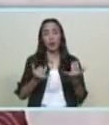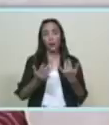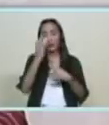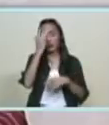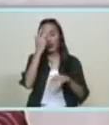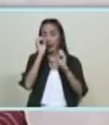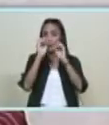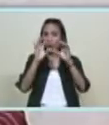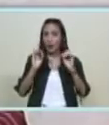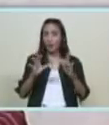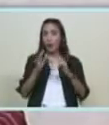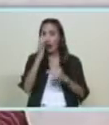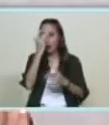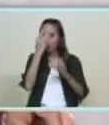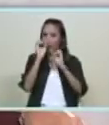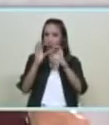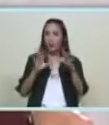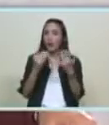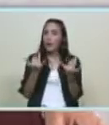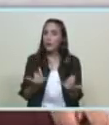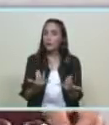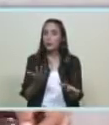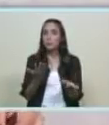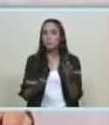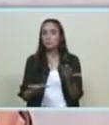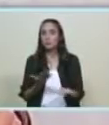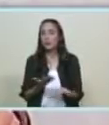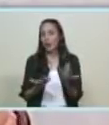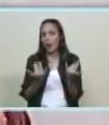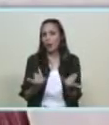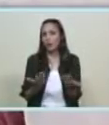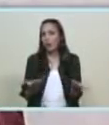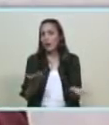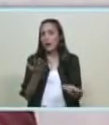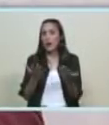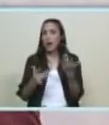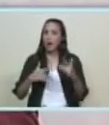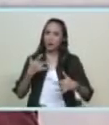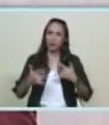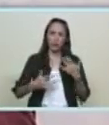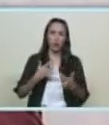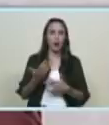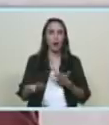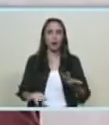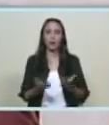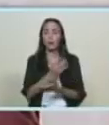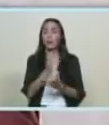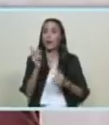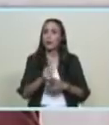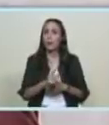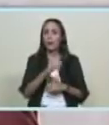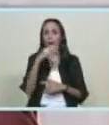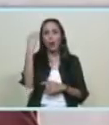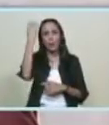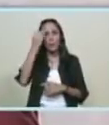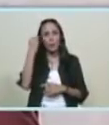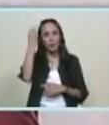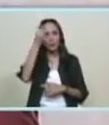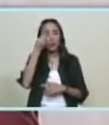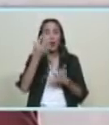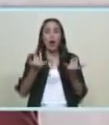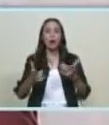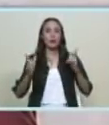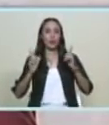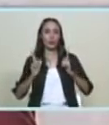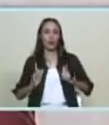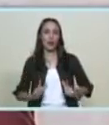el tiempo de carnaval siempre es un buen tiempo para la reflexión porque uno va a descansar ¿verdad?